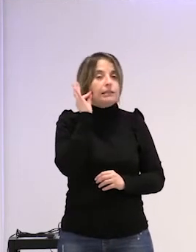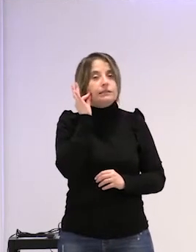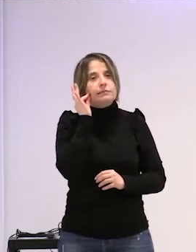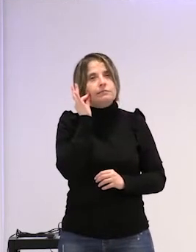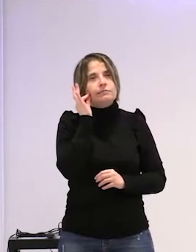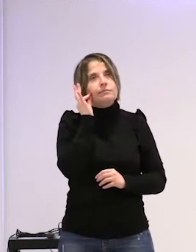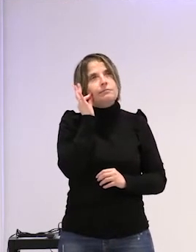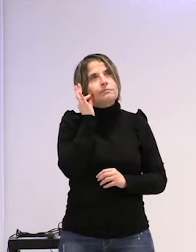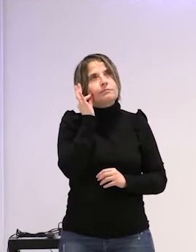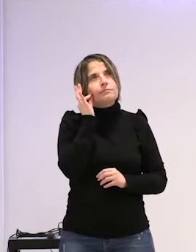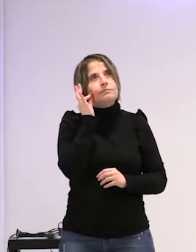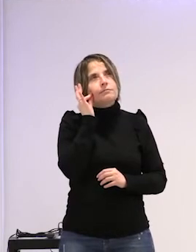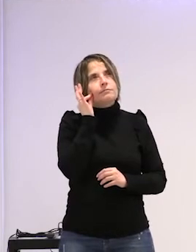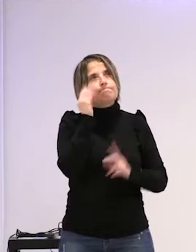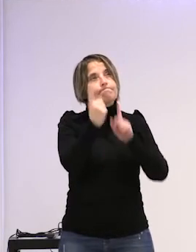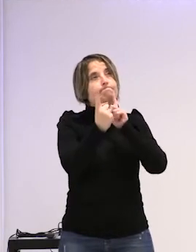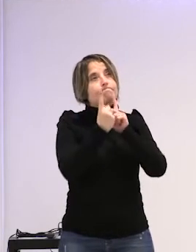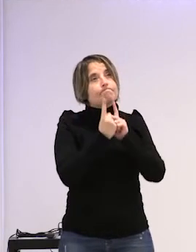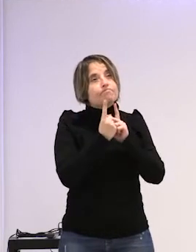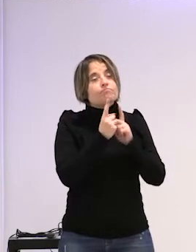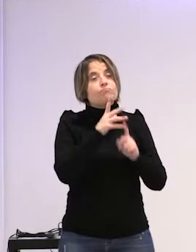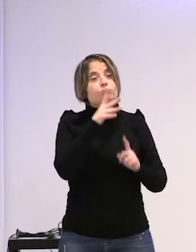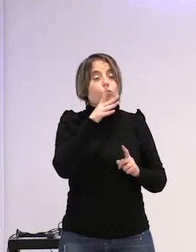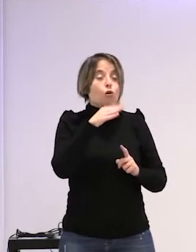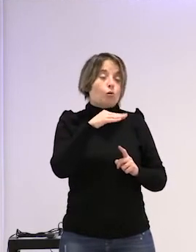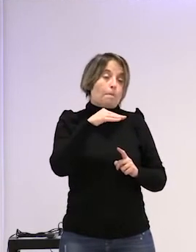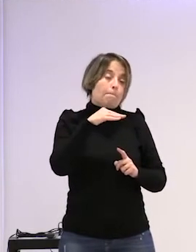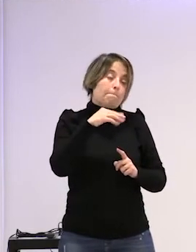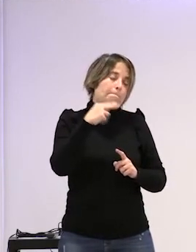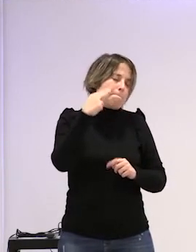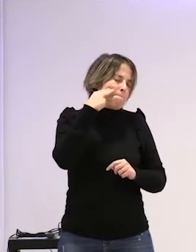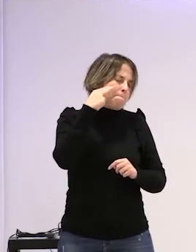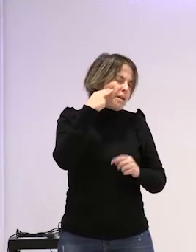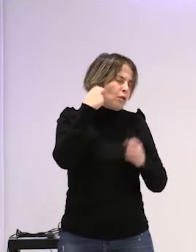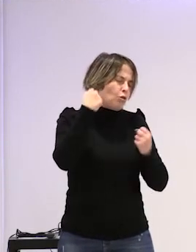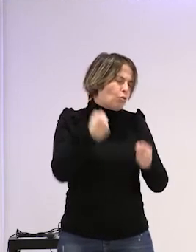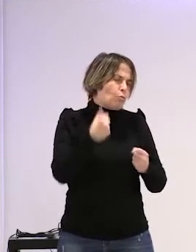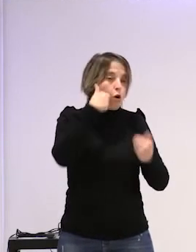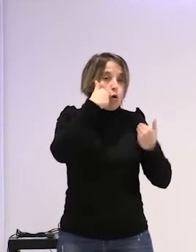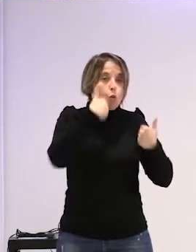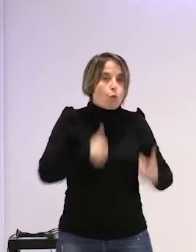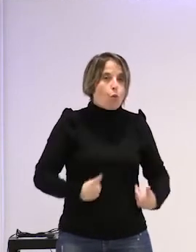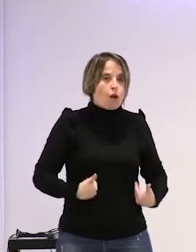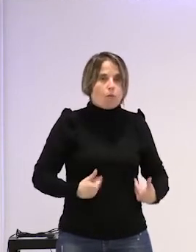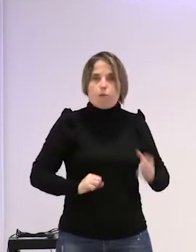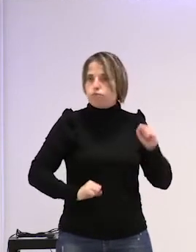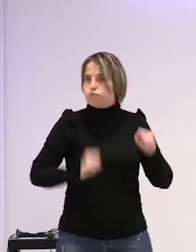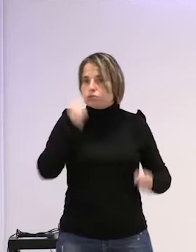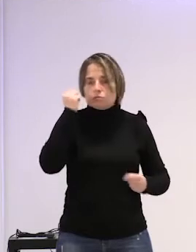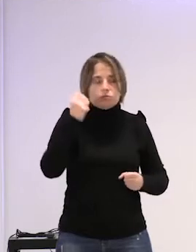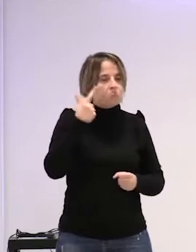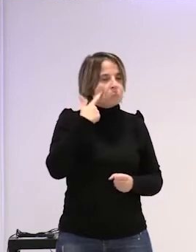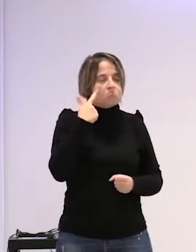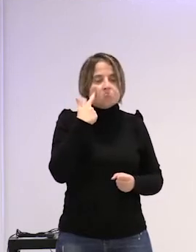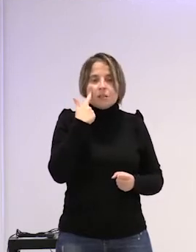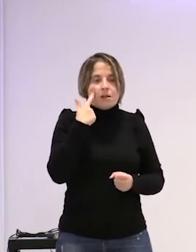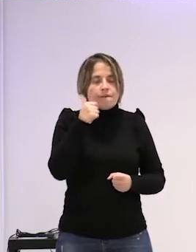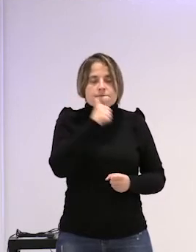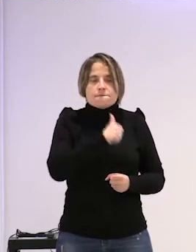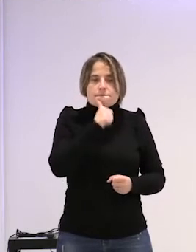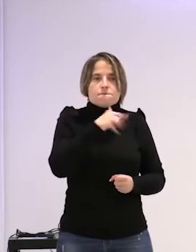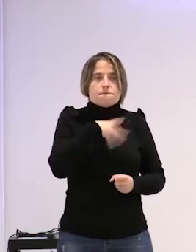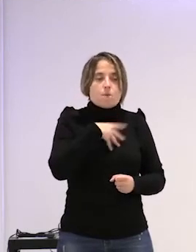que vino porque tenía fobia que es otra de las manifestaciones cuando el cuerpo reacciona a algo y no lo tolera